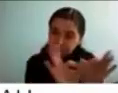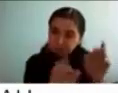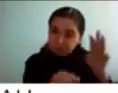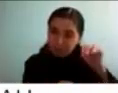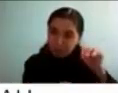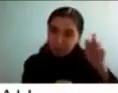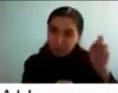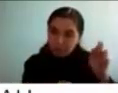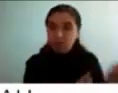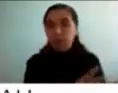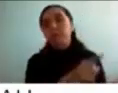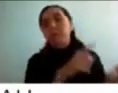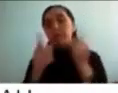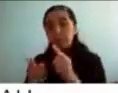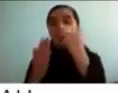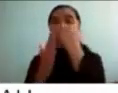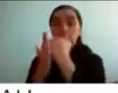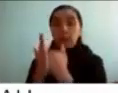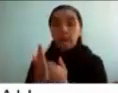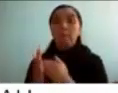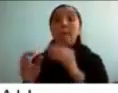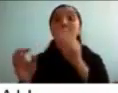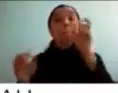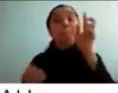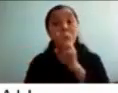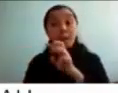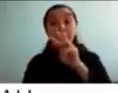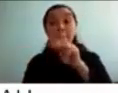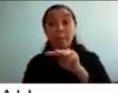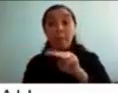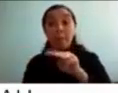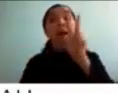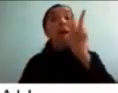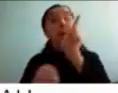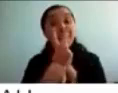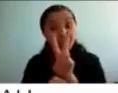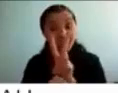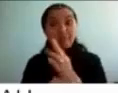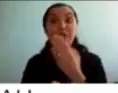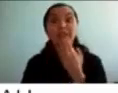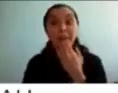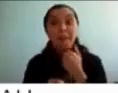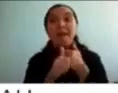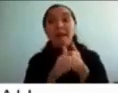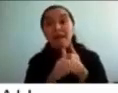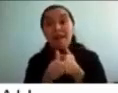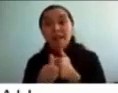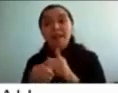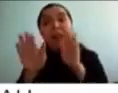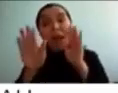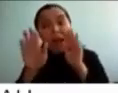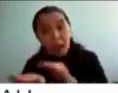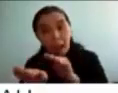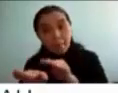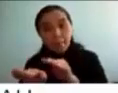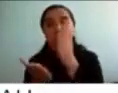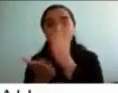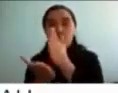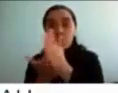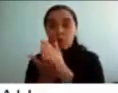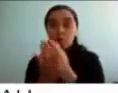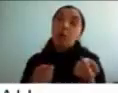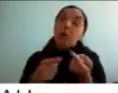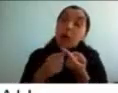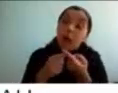donde padres y profesores reciben asesoramiento sobre el manejo de la conducta los programas solo de entrenamiento para padres